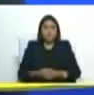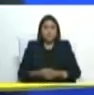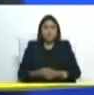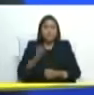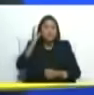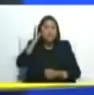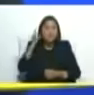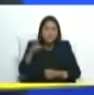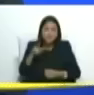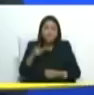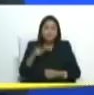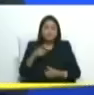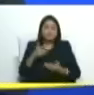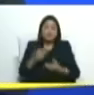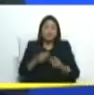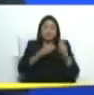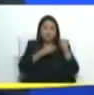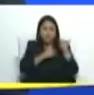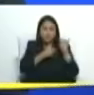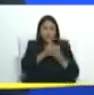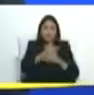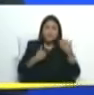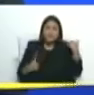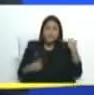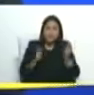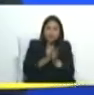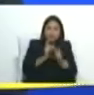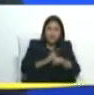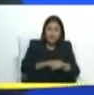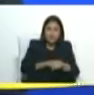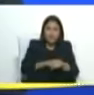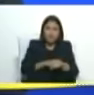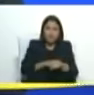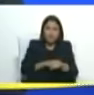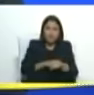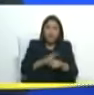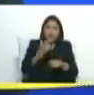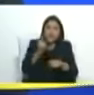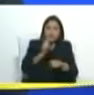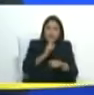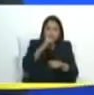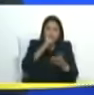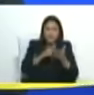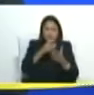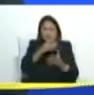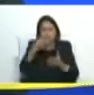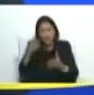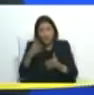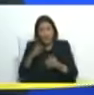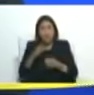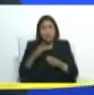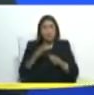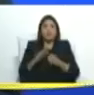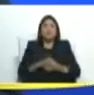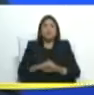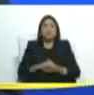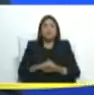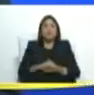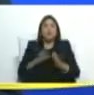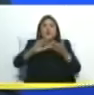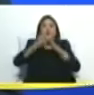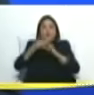Castro asume la presidencia pro témpore ahora en el primer trimestre del 2024 de la comunidad de estados latinoamericanos y caribeños